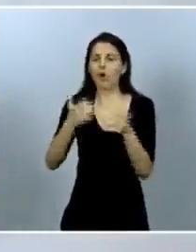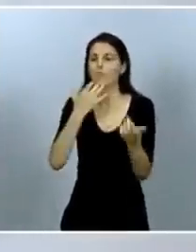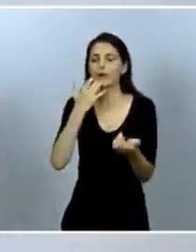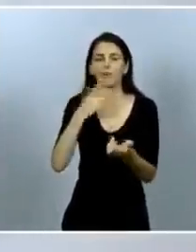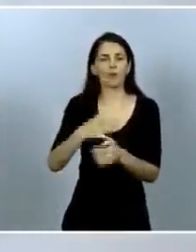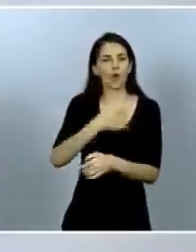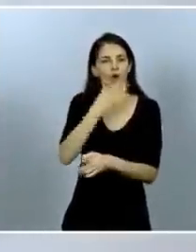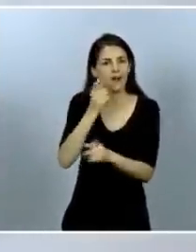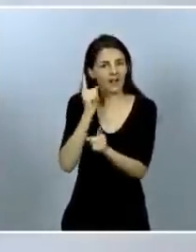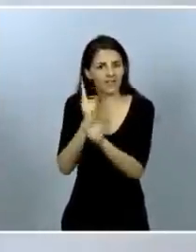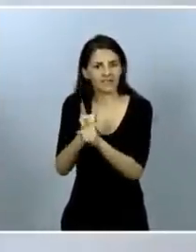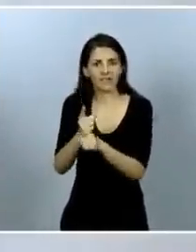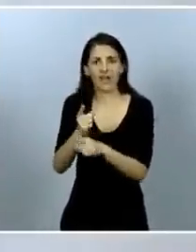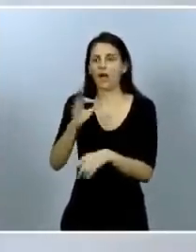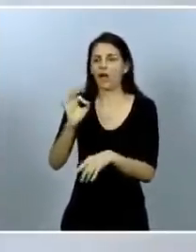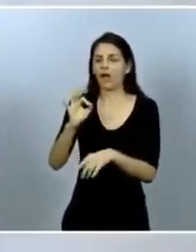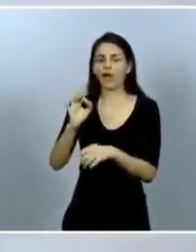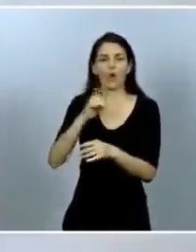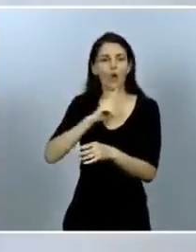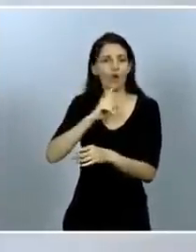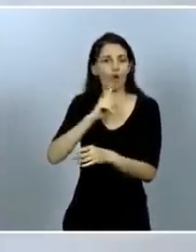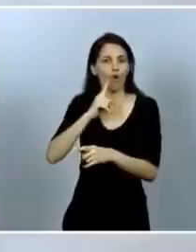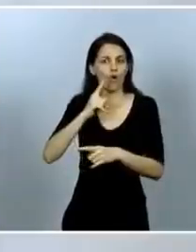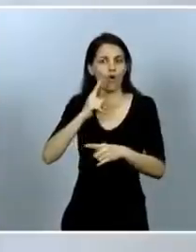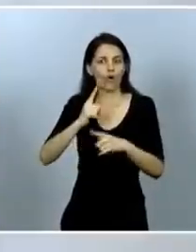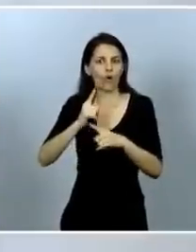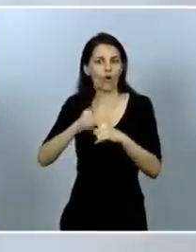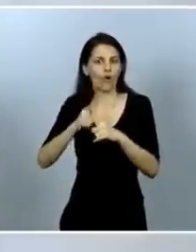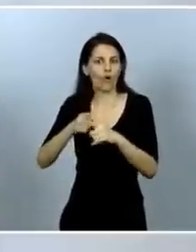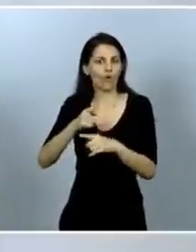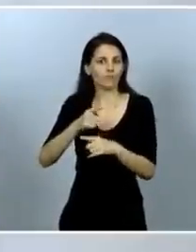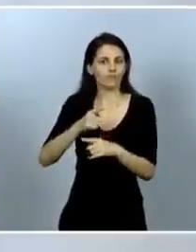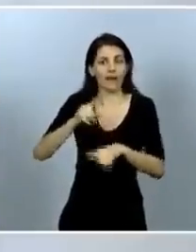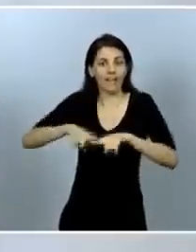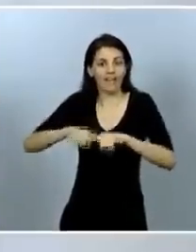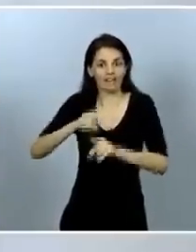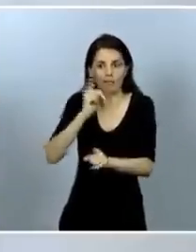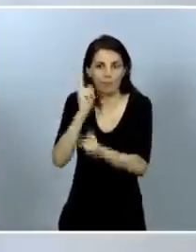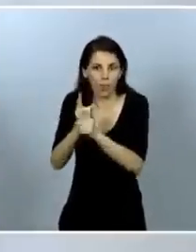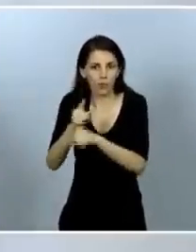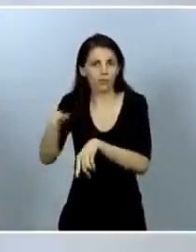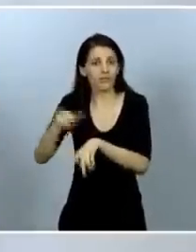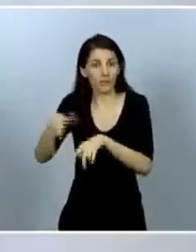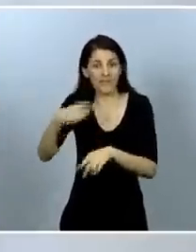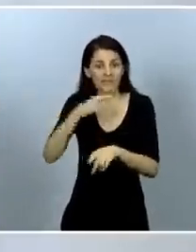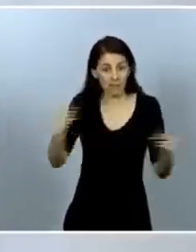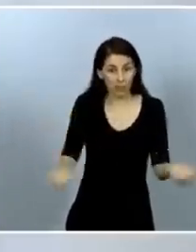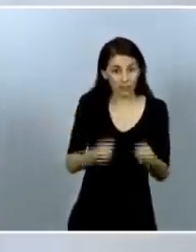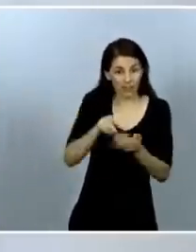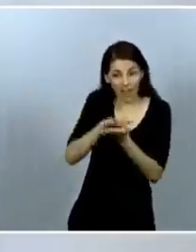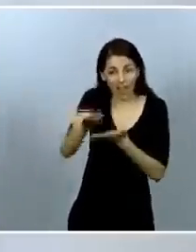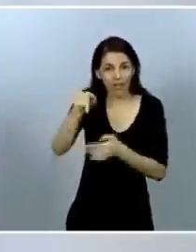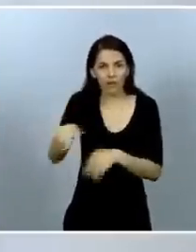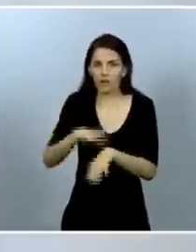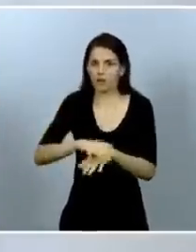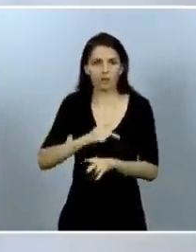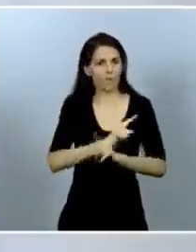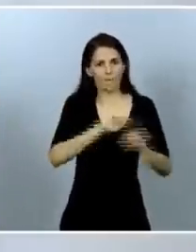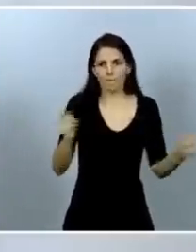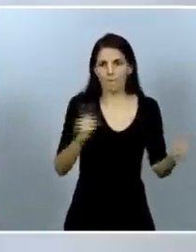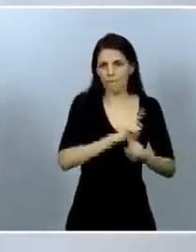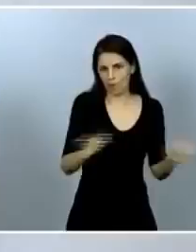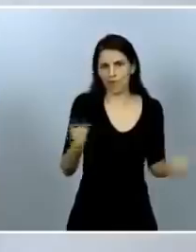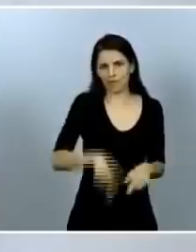transfóbico. Quería terminar esta exposición haciendo algunas consideraciones de fondo.